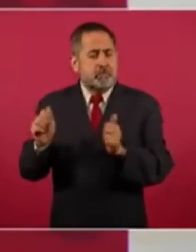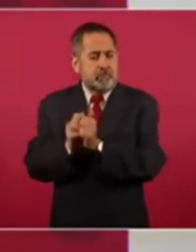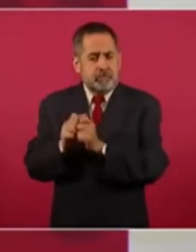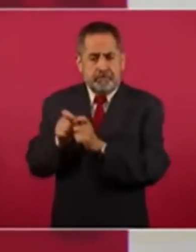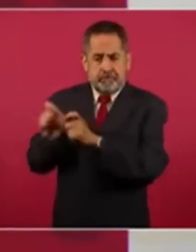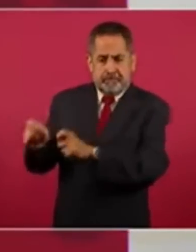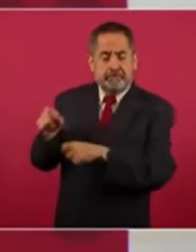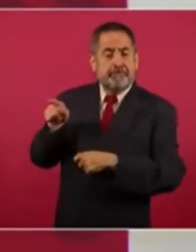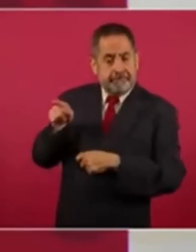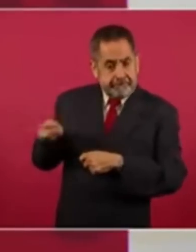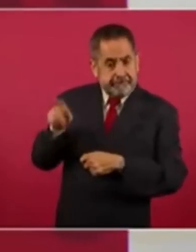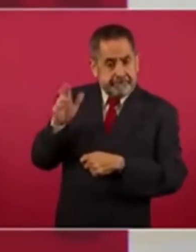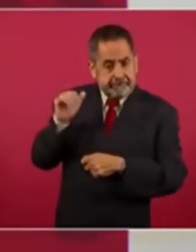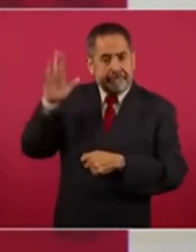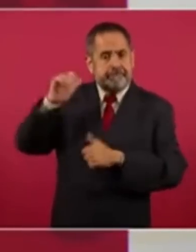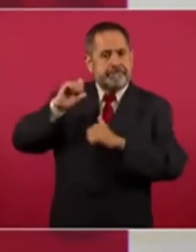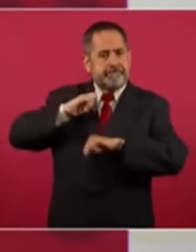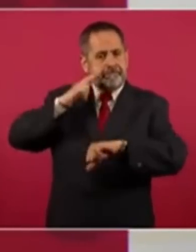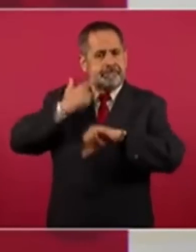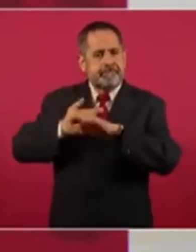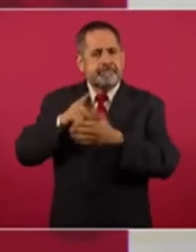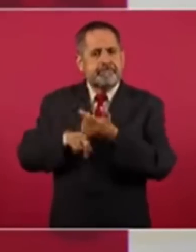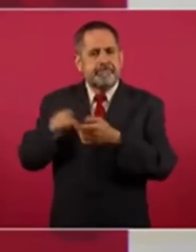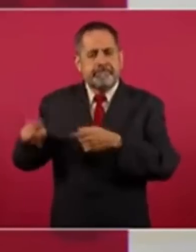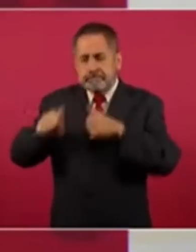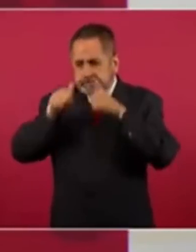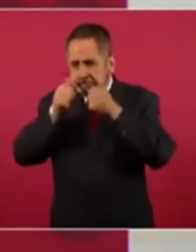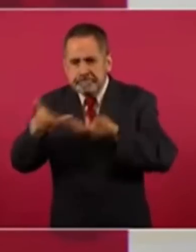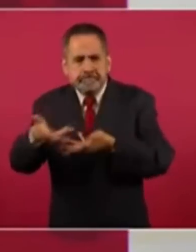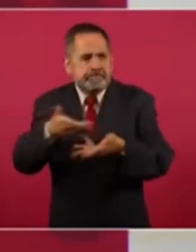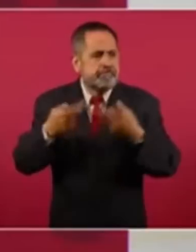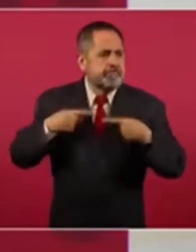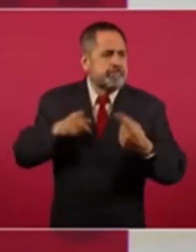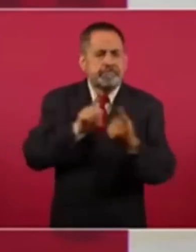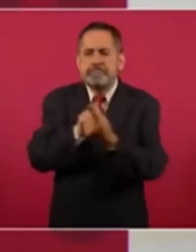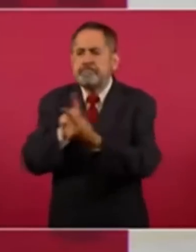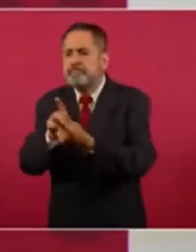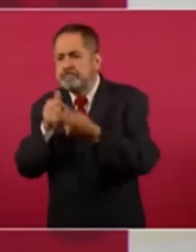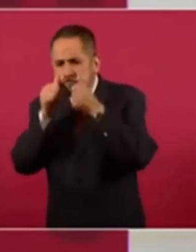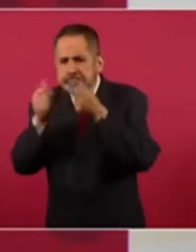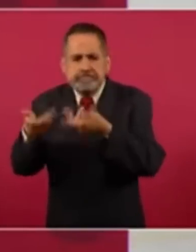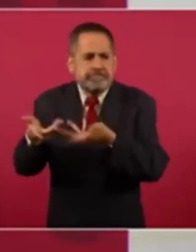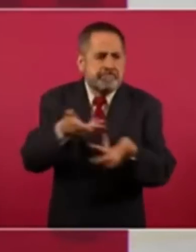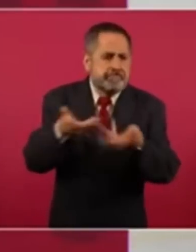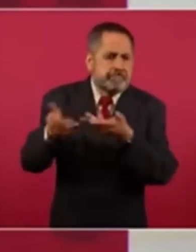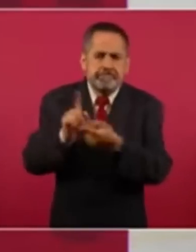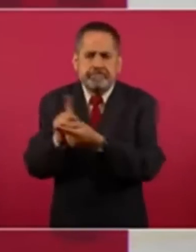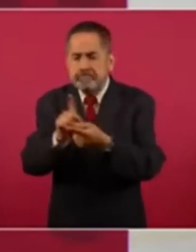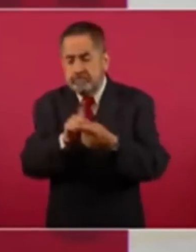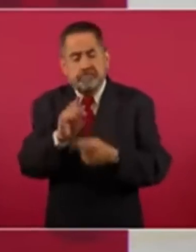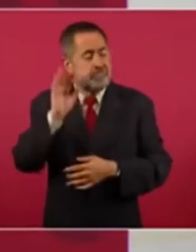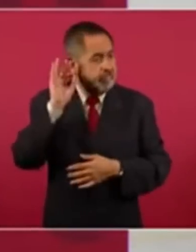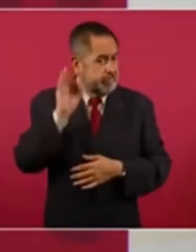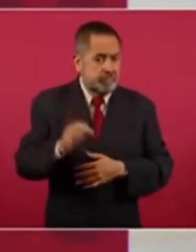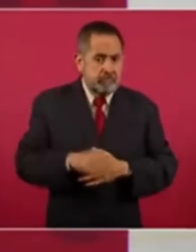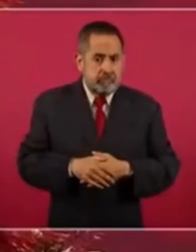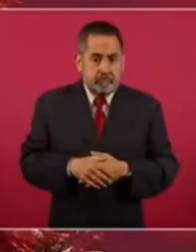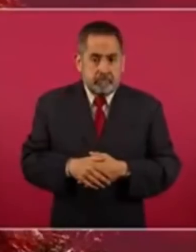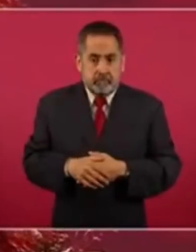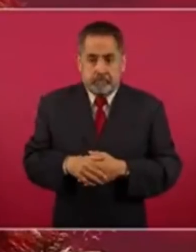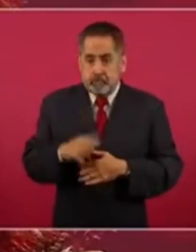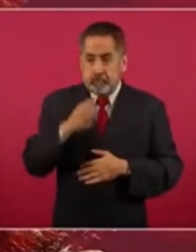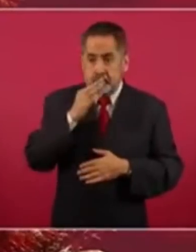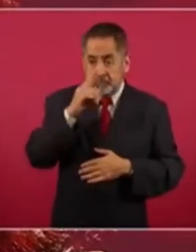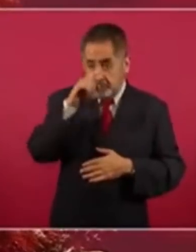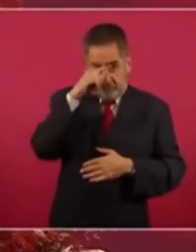encargada de atención ciudadana, que no es cualquier